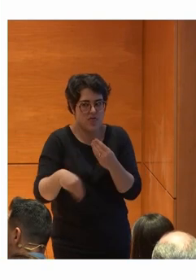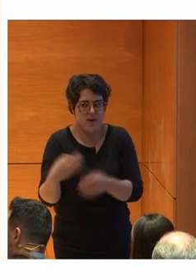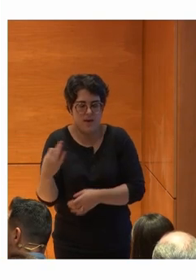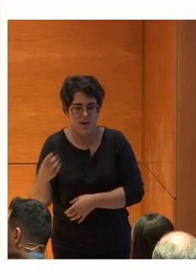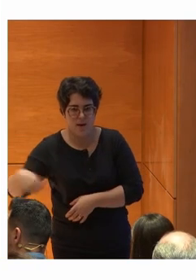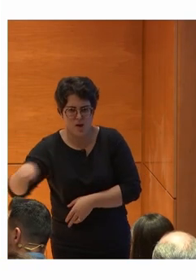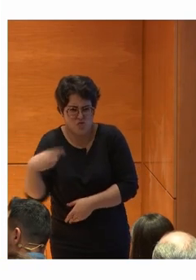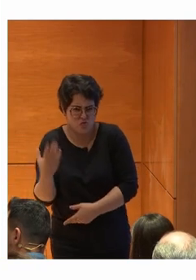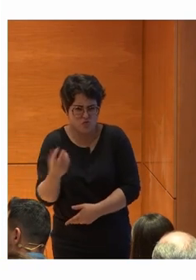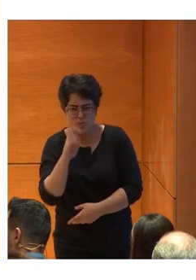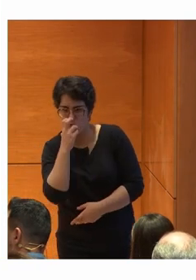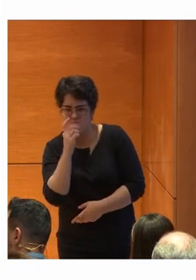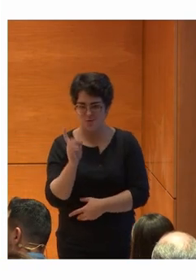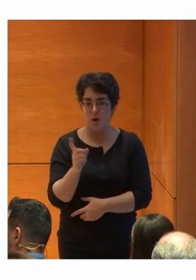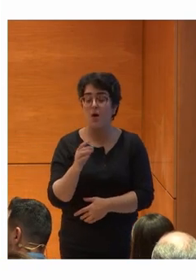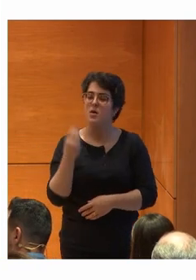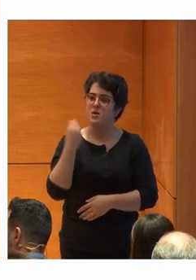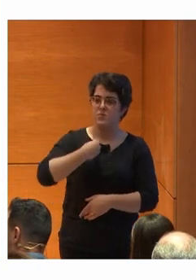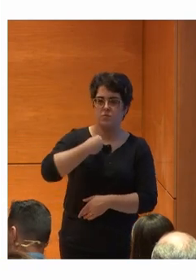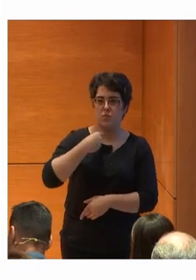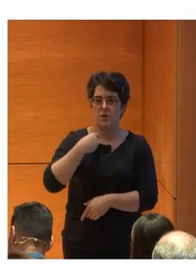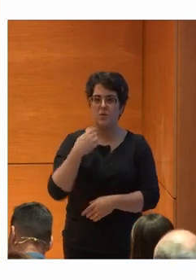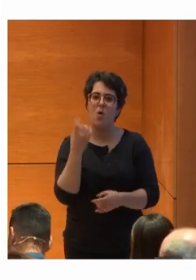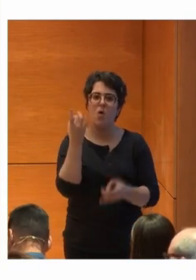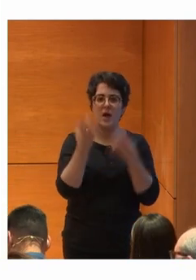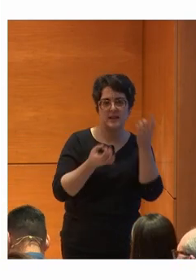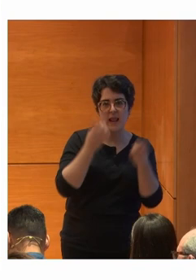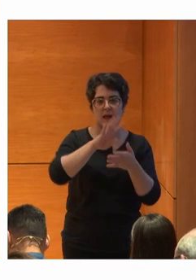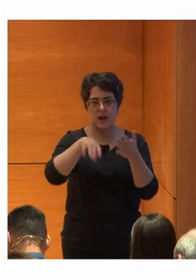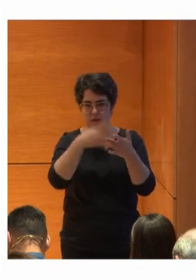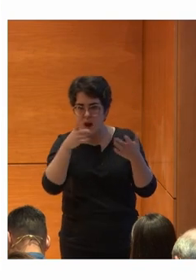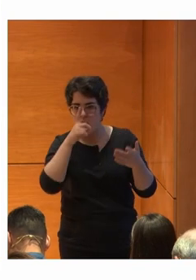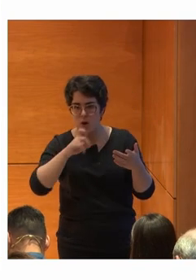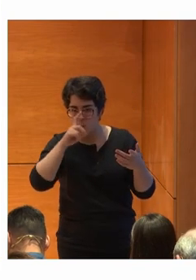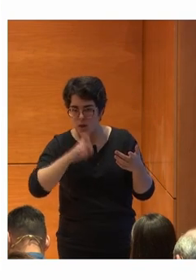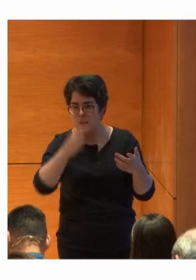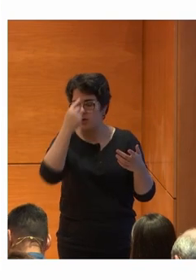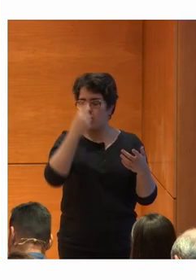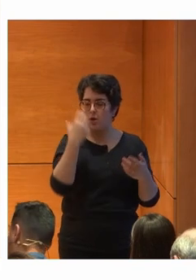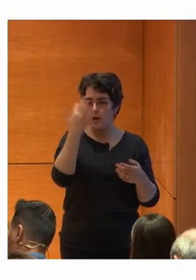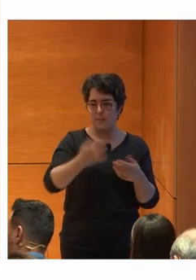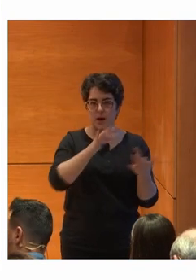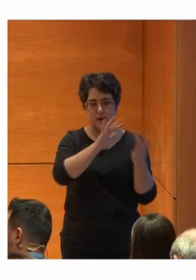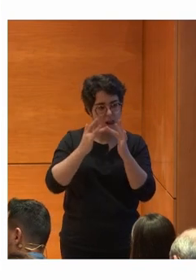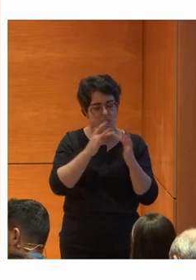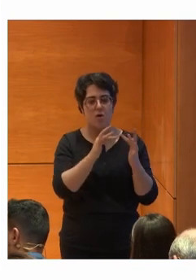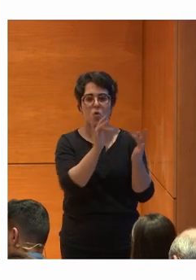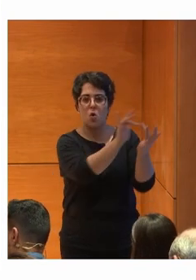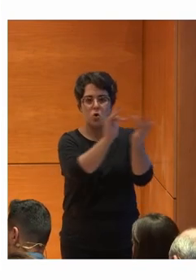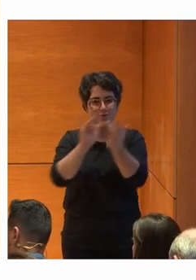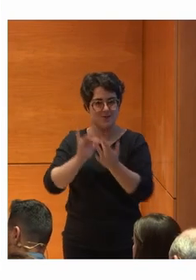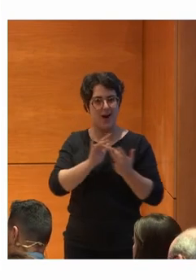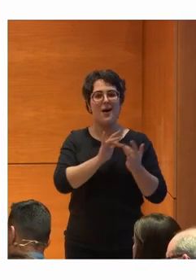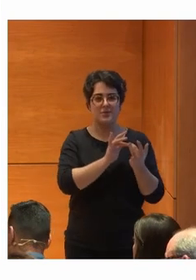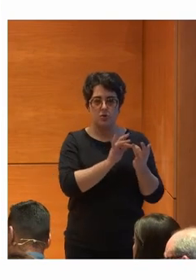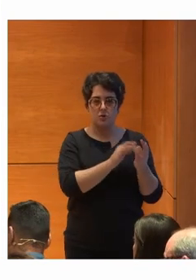haciendo Pero si Asignarles tareas Calendarios Recordatorios Habilitarle relación De contactos Entre